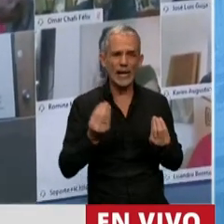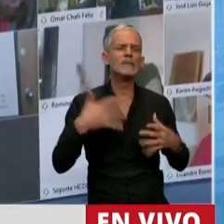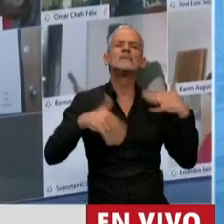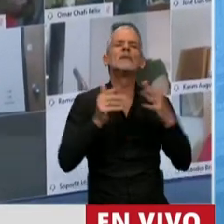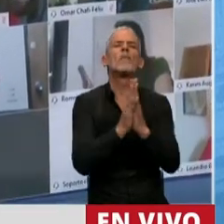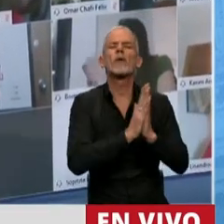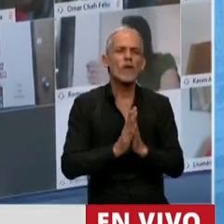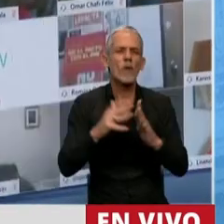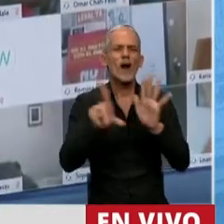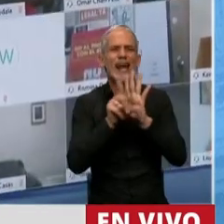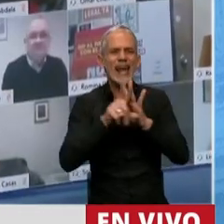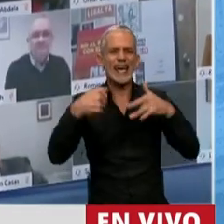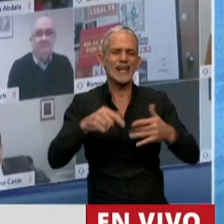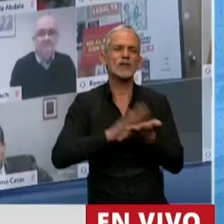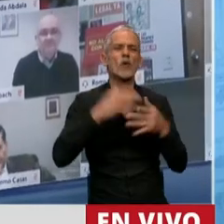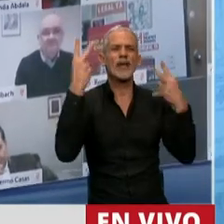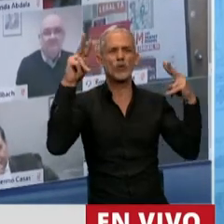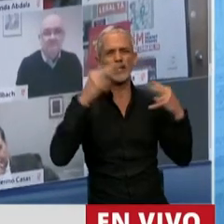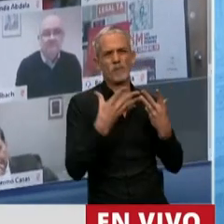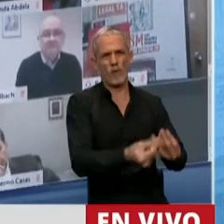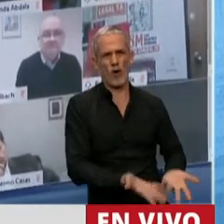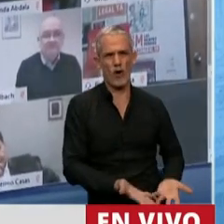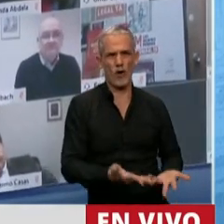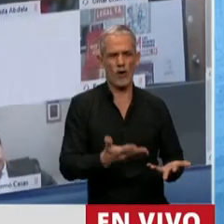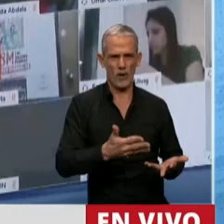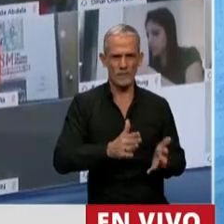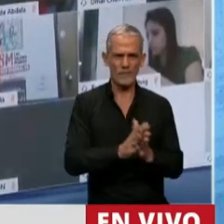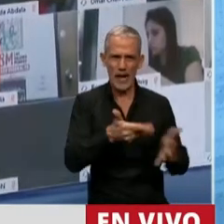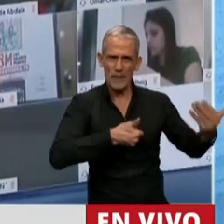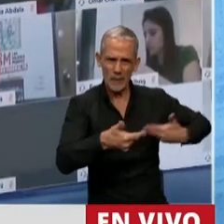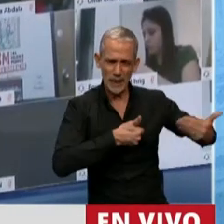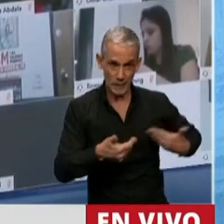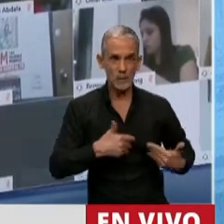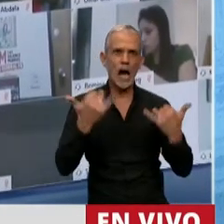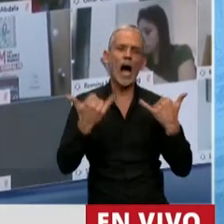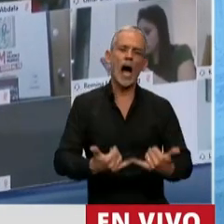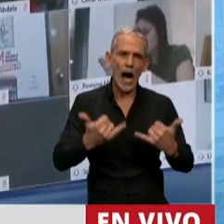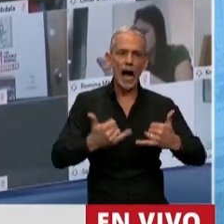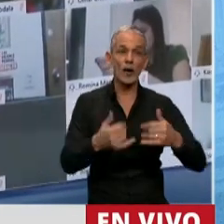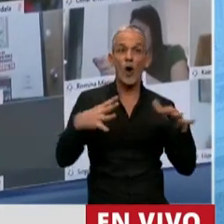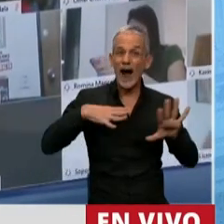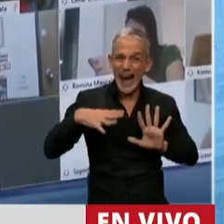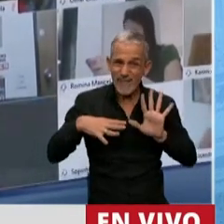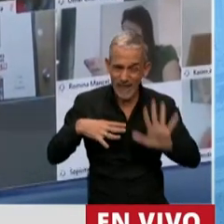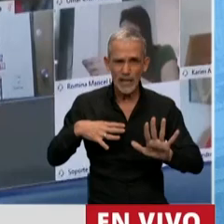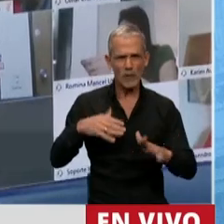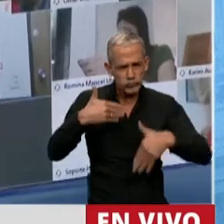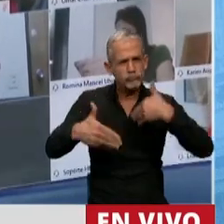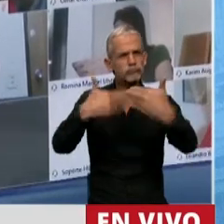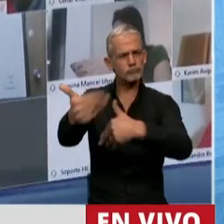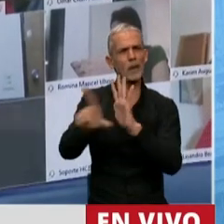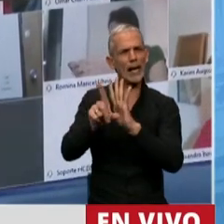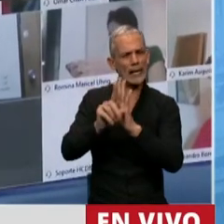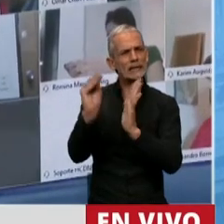con urgencia esta ley para el turismo, que viene con una amplitud grande y lo que falte lo vamos a seguir legislando.